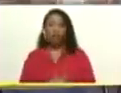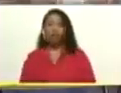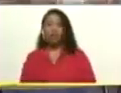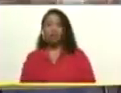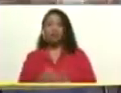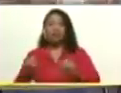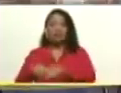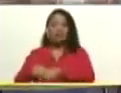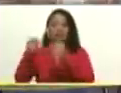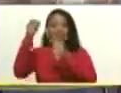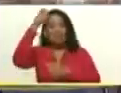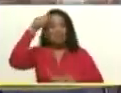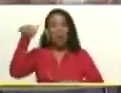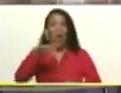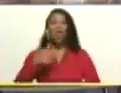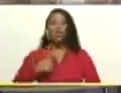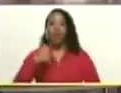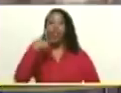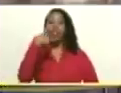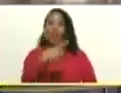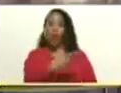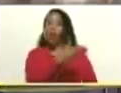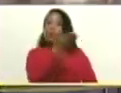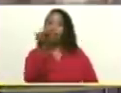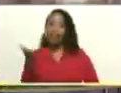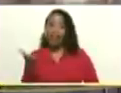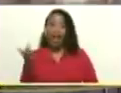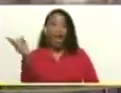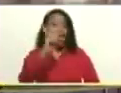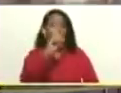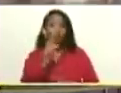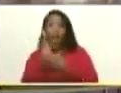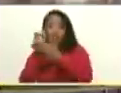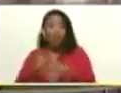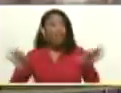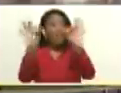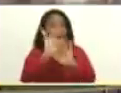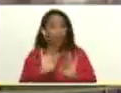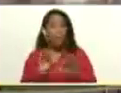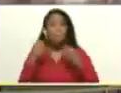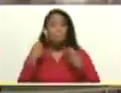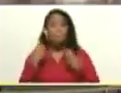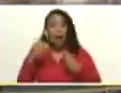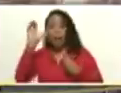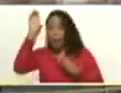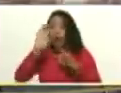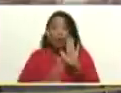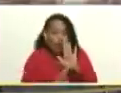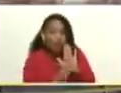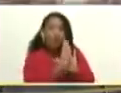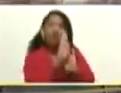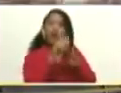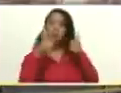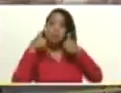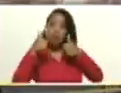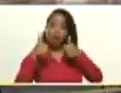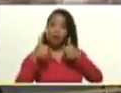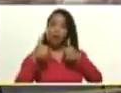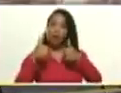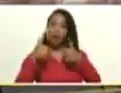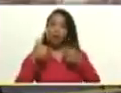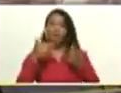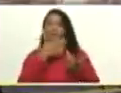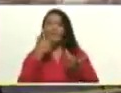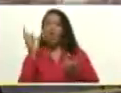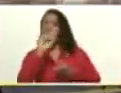dañen al pueblo. Les digo a ustedes, si no van a ayudar para que el país eche adelante y se recupere, por lo menos no